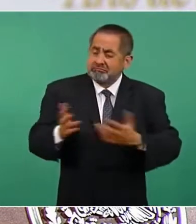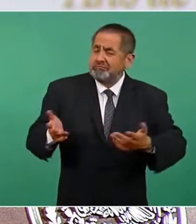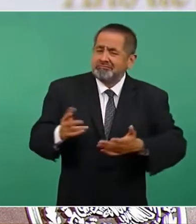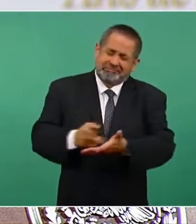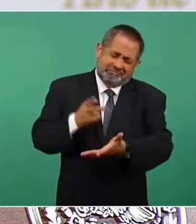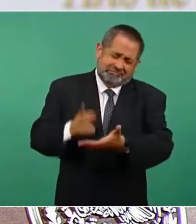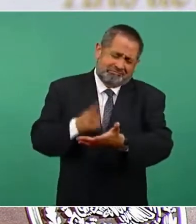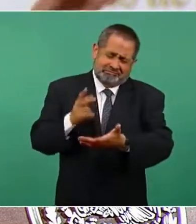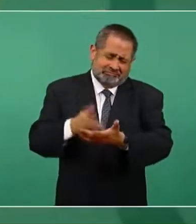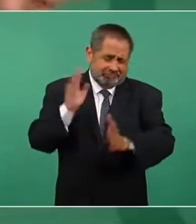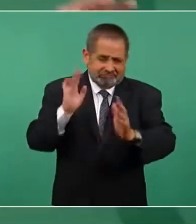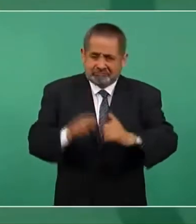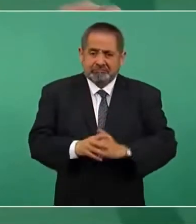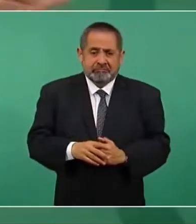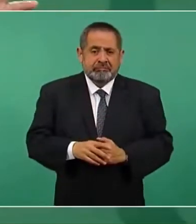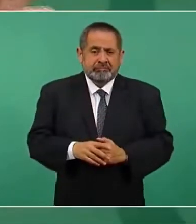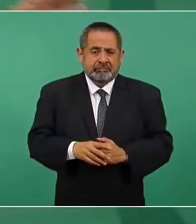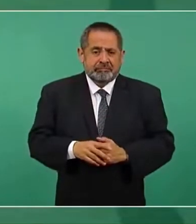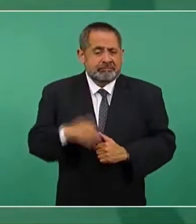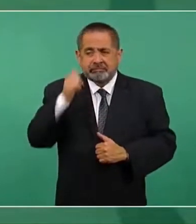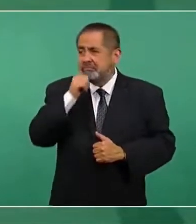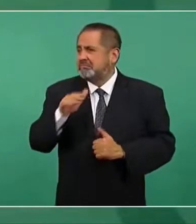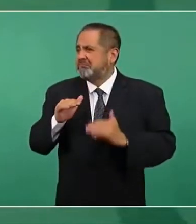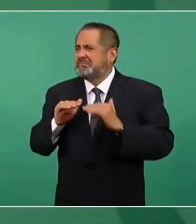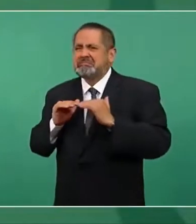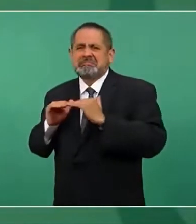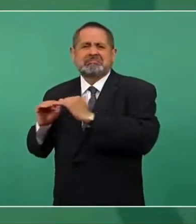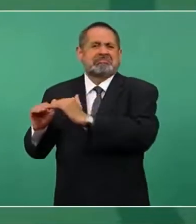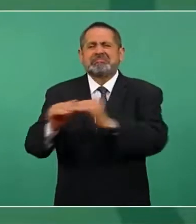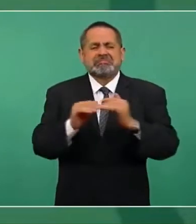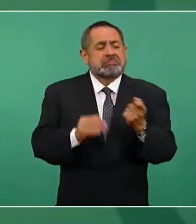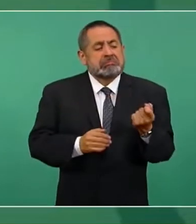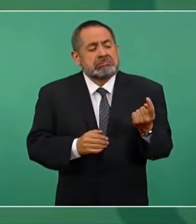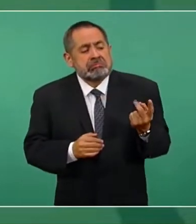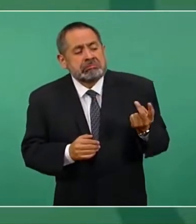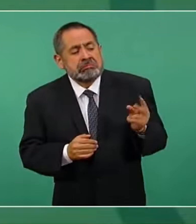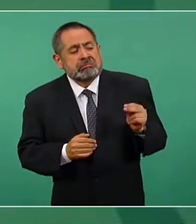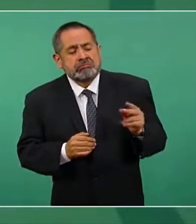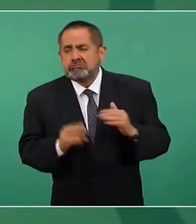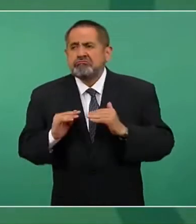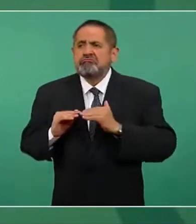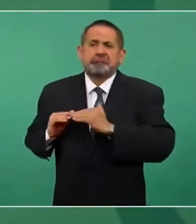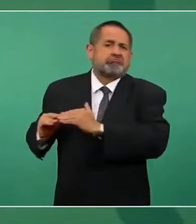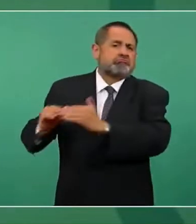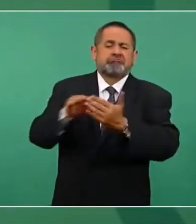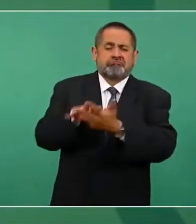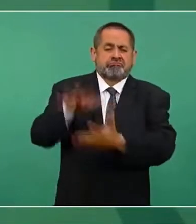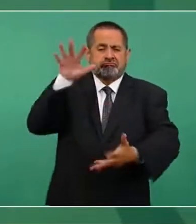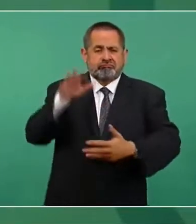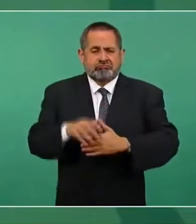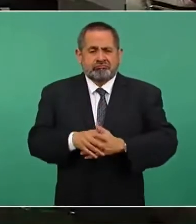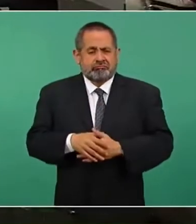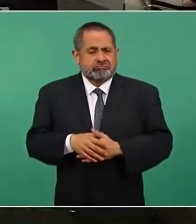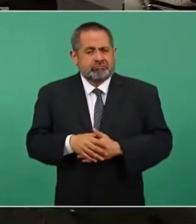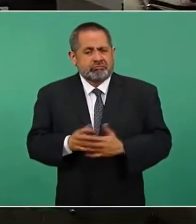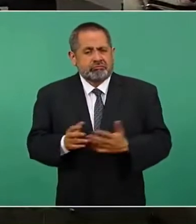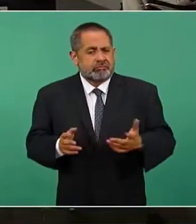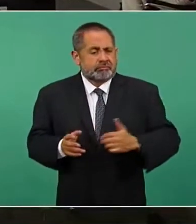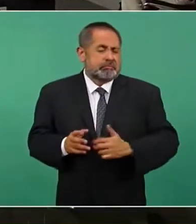Esto casi es unánime, a lo mejor vamos a poder